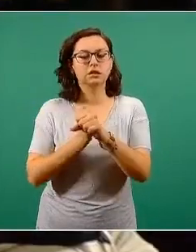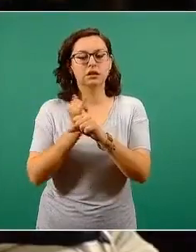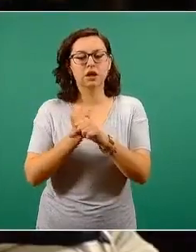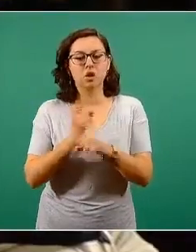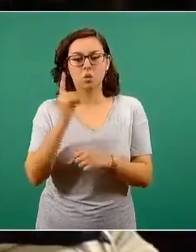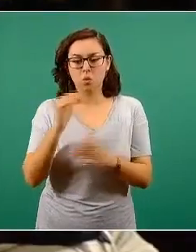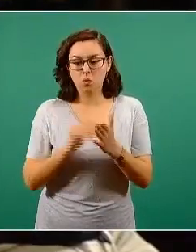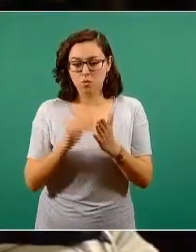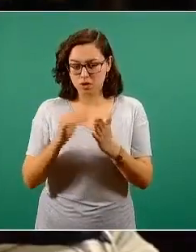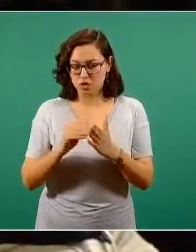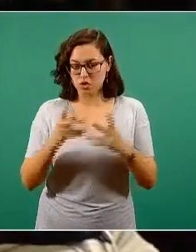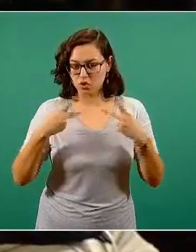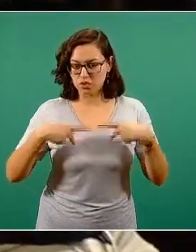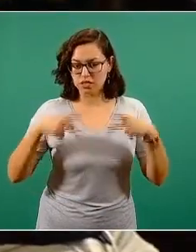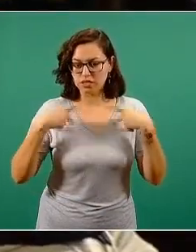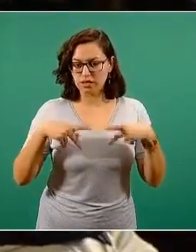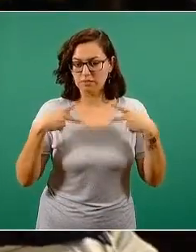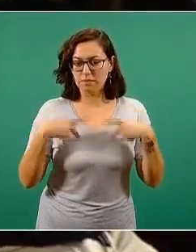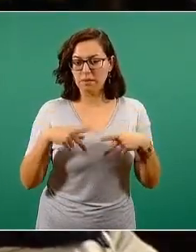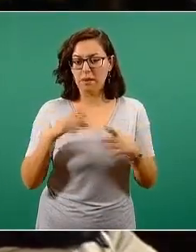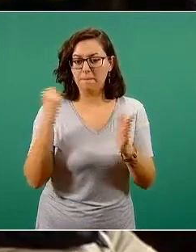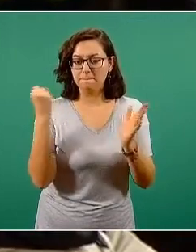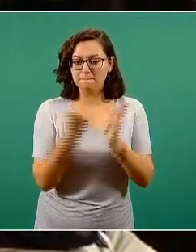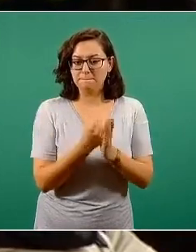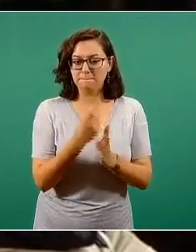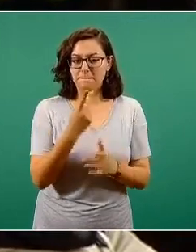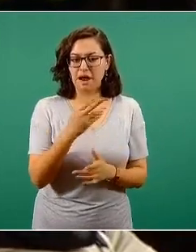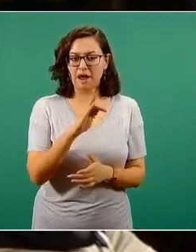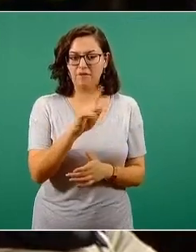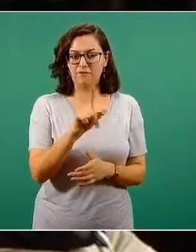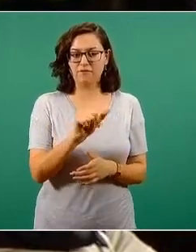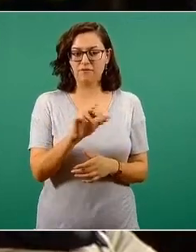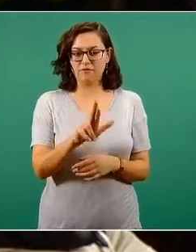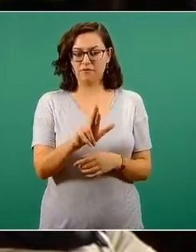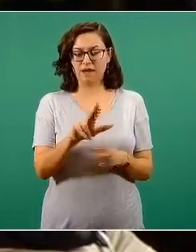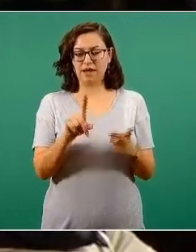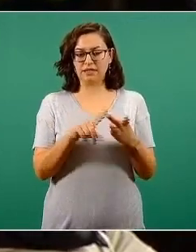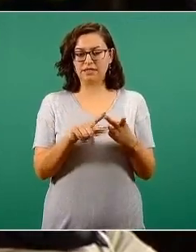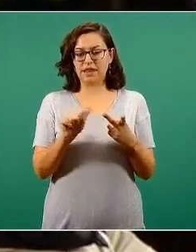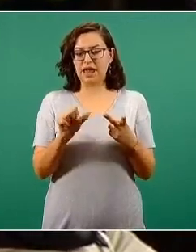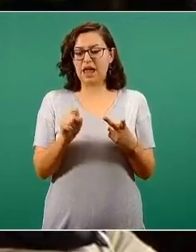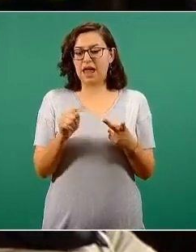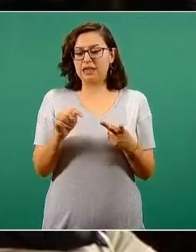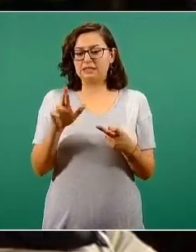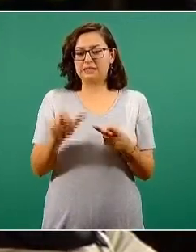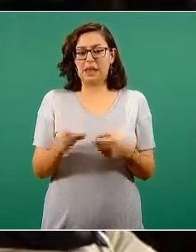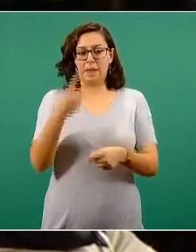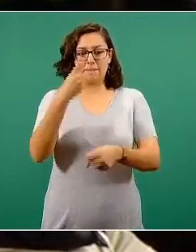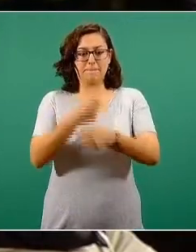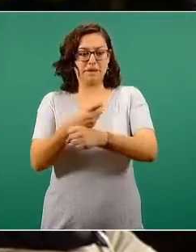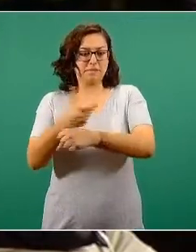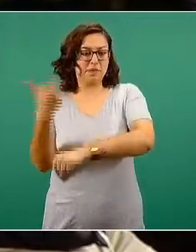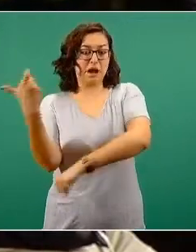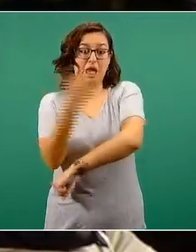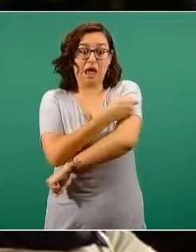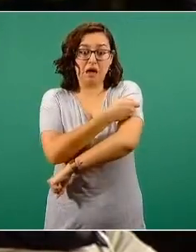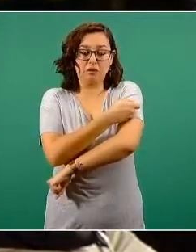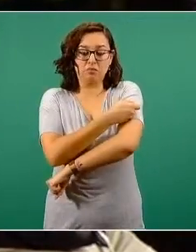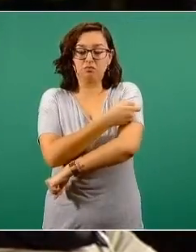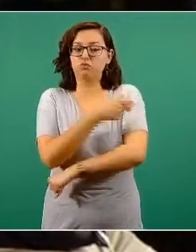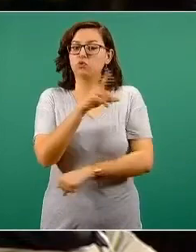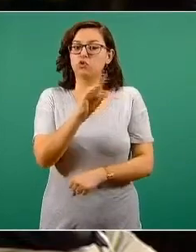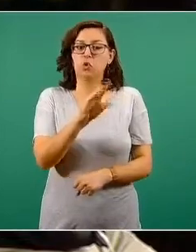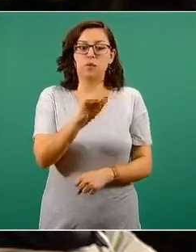dice que la efectividad de las vacunas Pfizer y Astra en la primera dosis es muy alta del 91% o